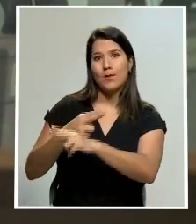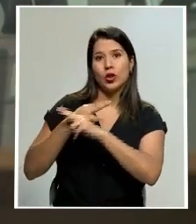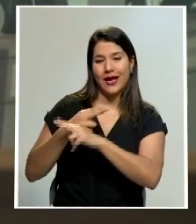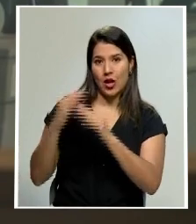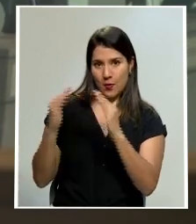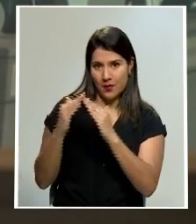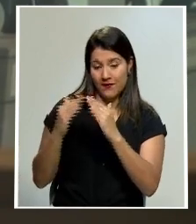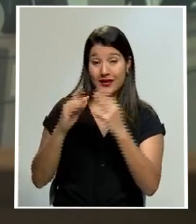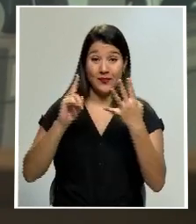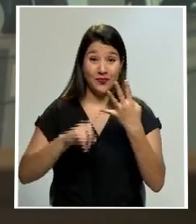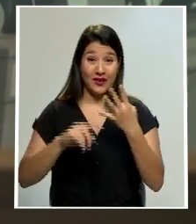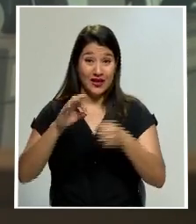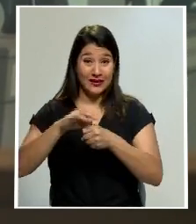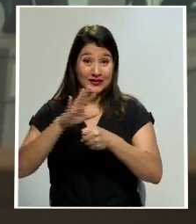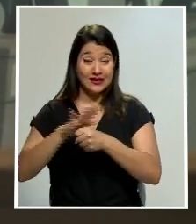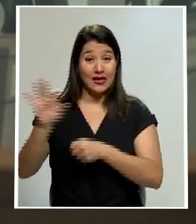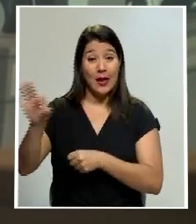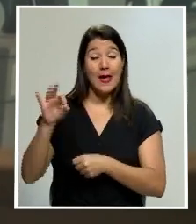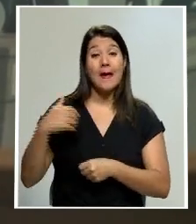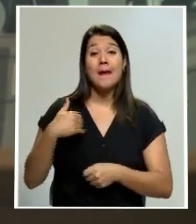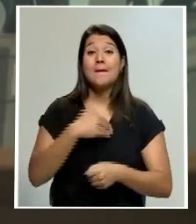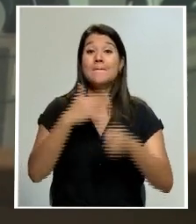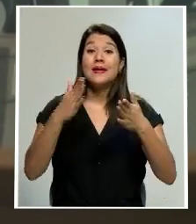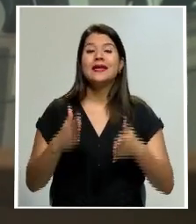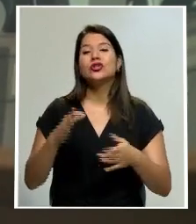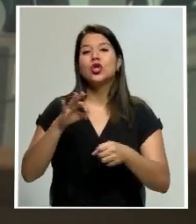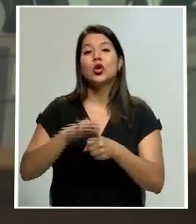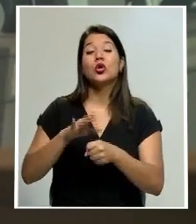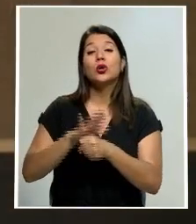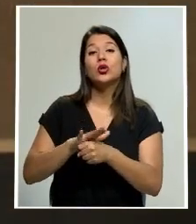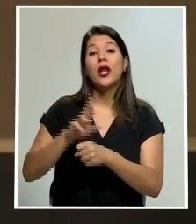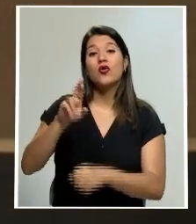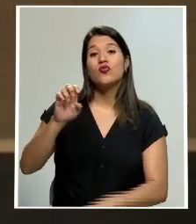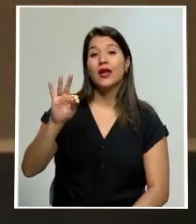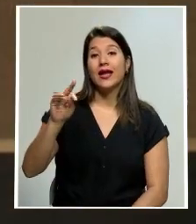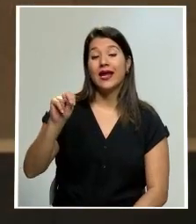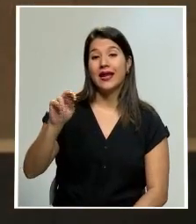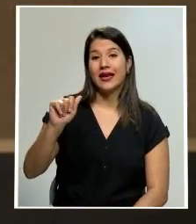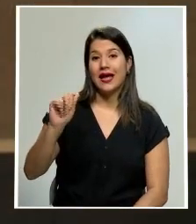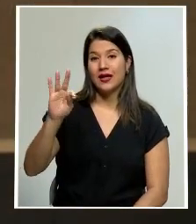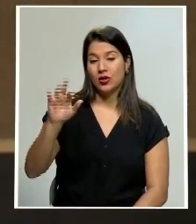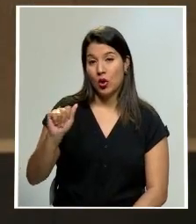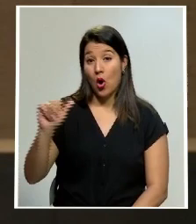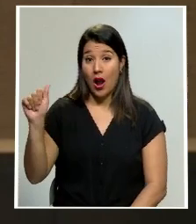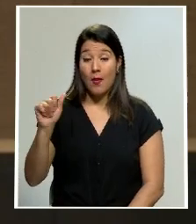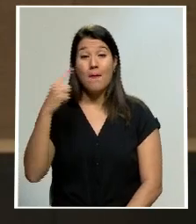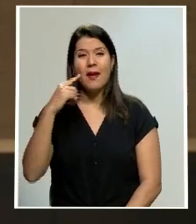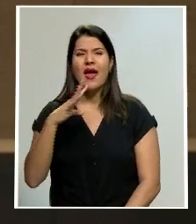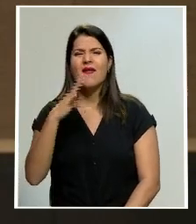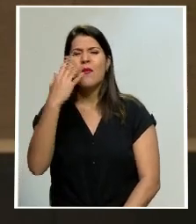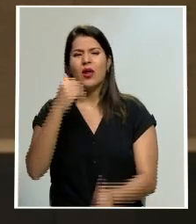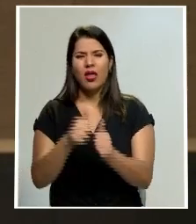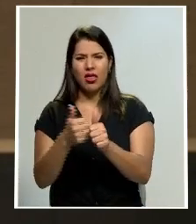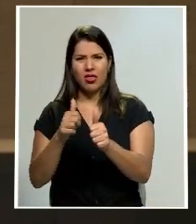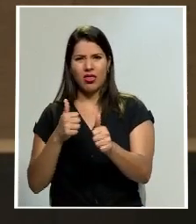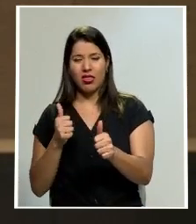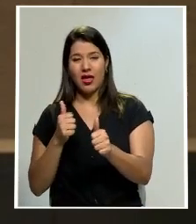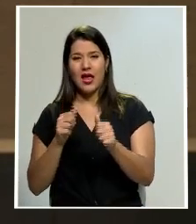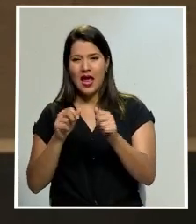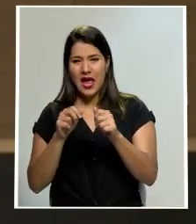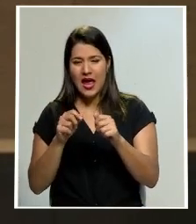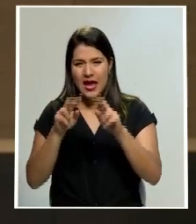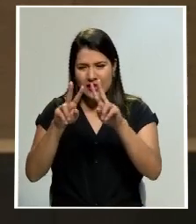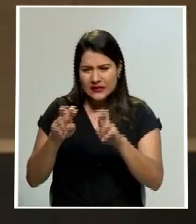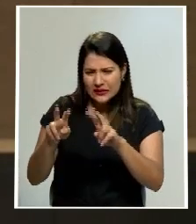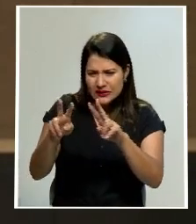se iba a recibir al ministro de Agricultura, Renato Alvarado, para que se refiriera al tema de posibles atrasos en las pruebas de inocuidad de las carnes